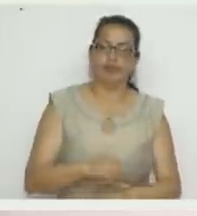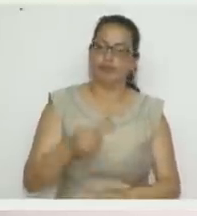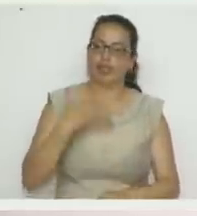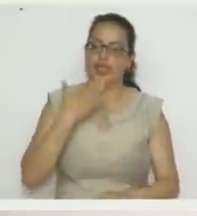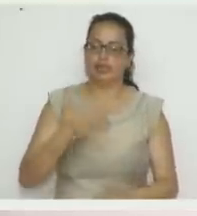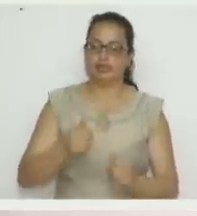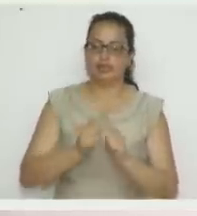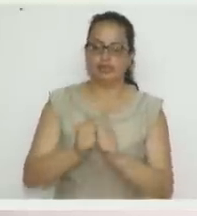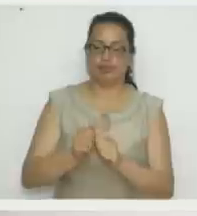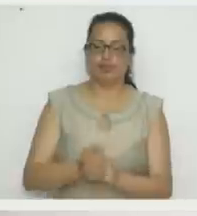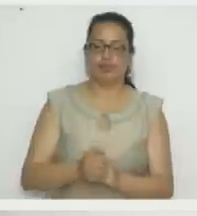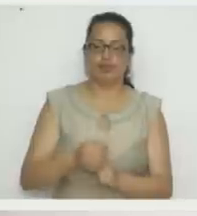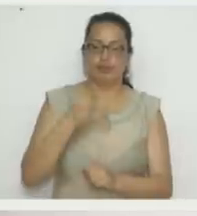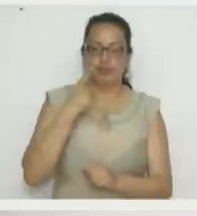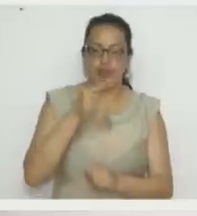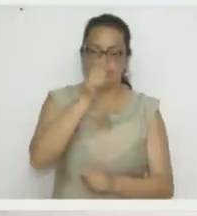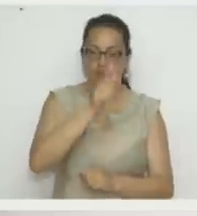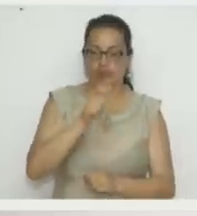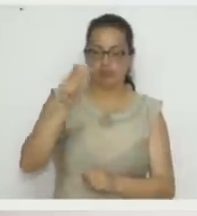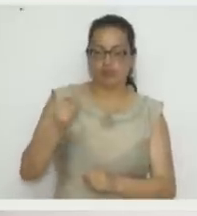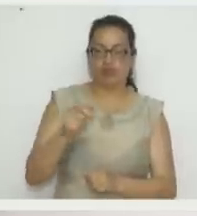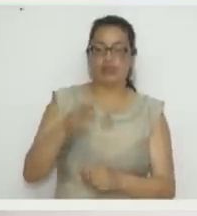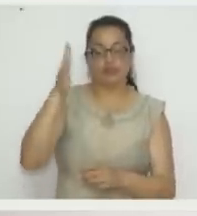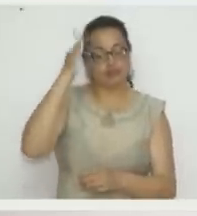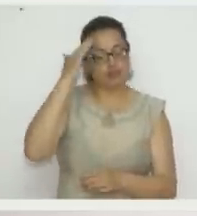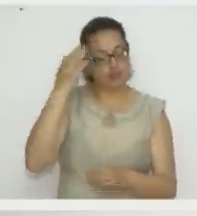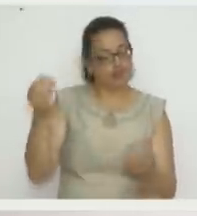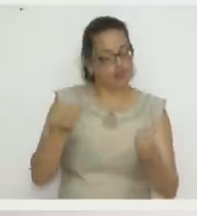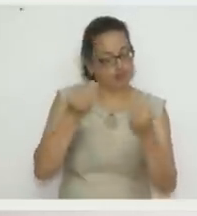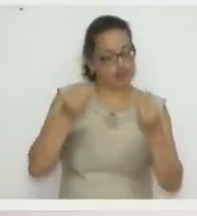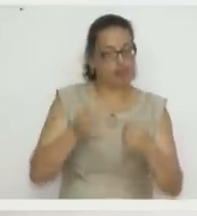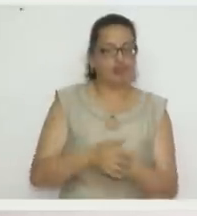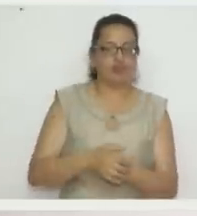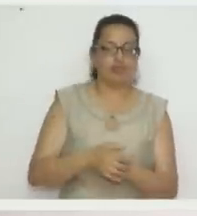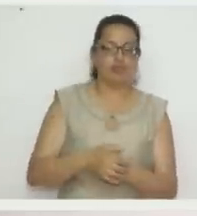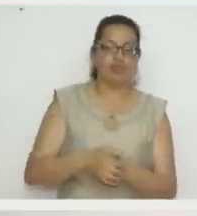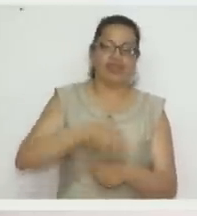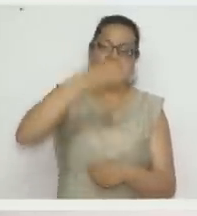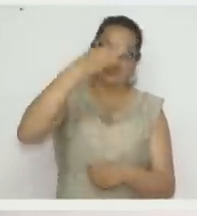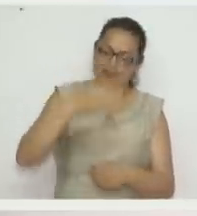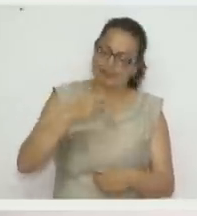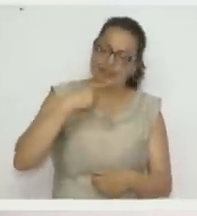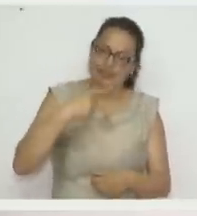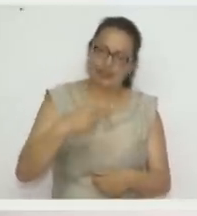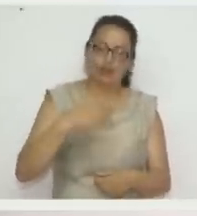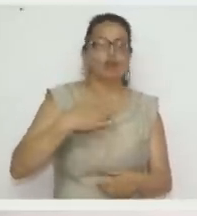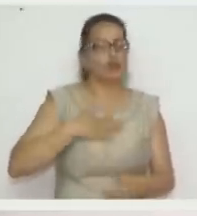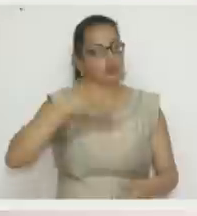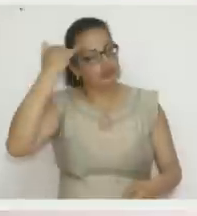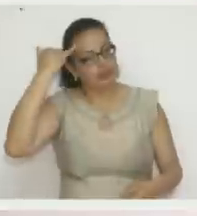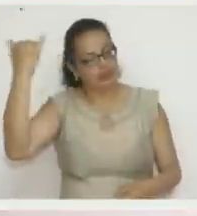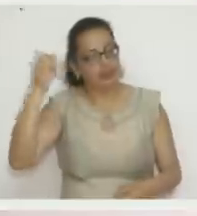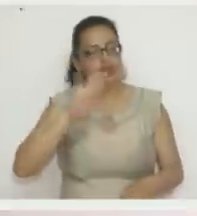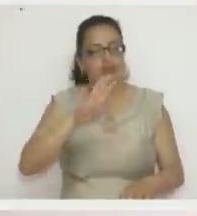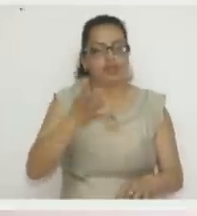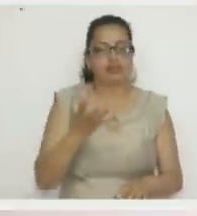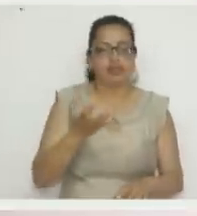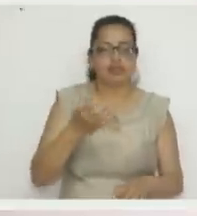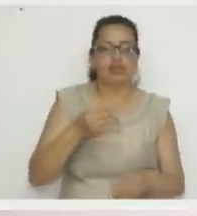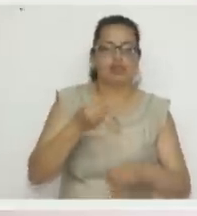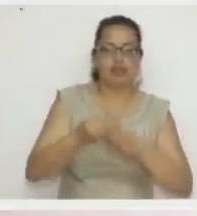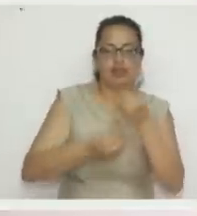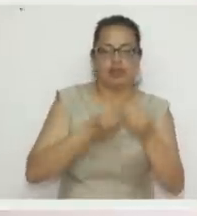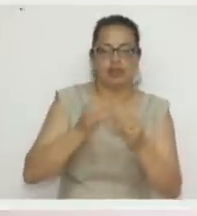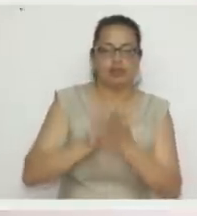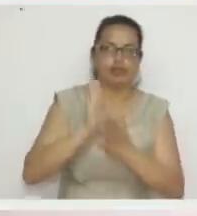con nosotros. Mire que los televidentes son muy creativos y eso siempre les digo, les damos la idea, miren a ver ustedes qué tan grande